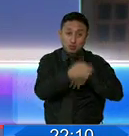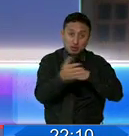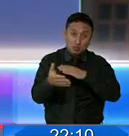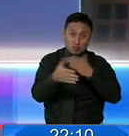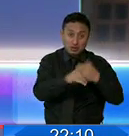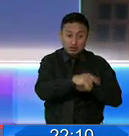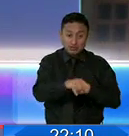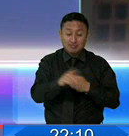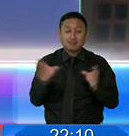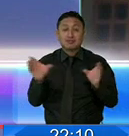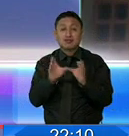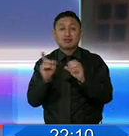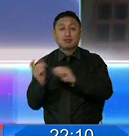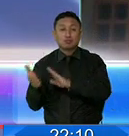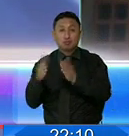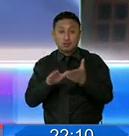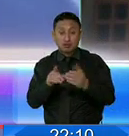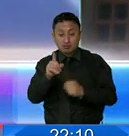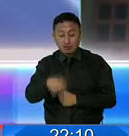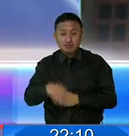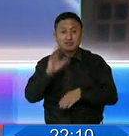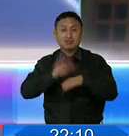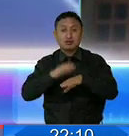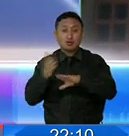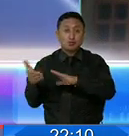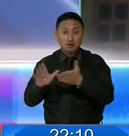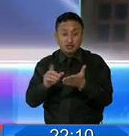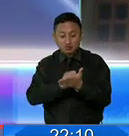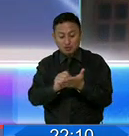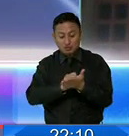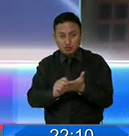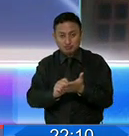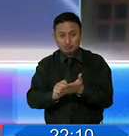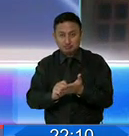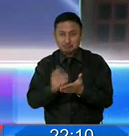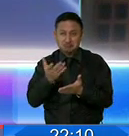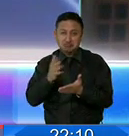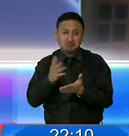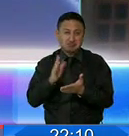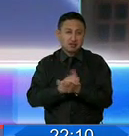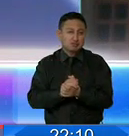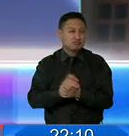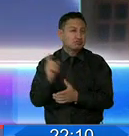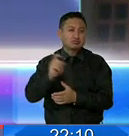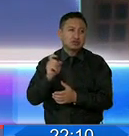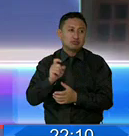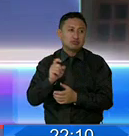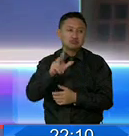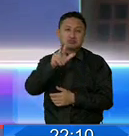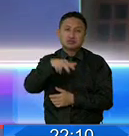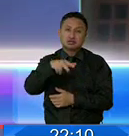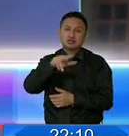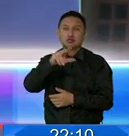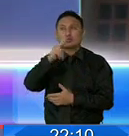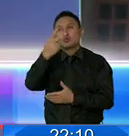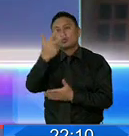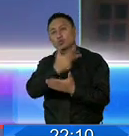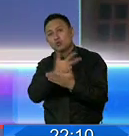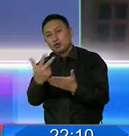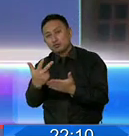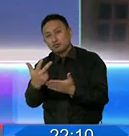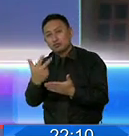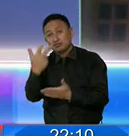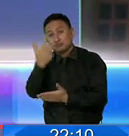certificado de defunción en donde se ponen las causas de sospecha, pues al menos vamos a necesitar tres o cuatro semanas para